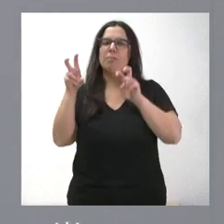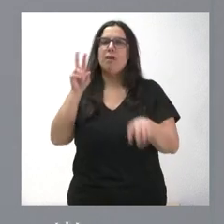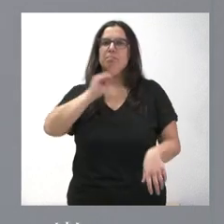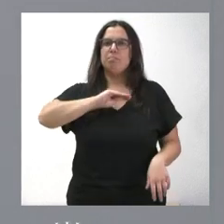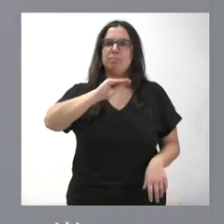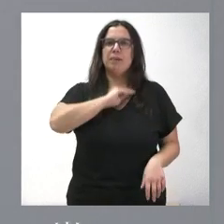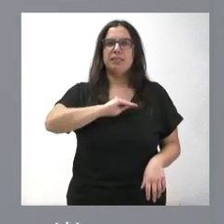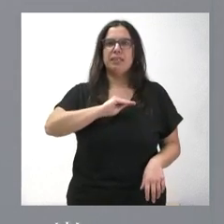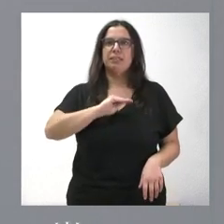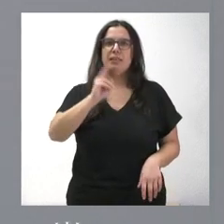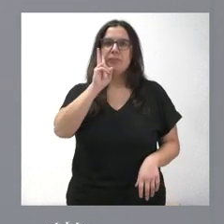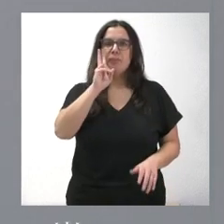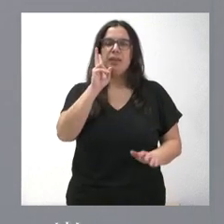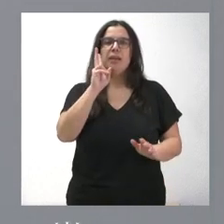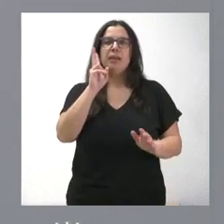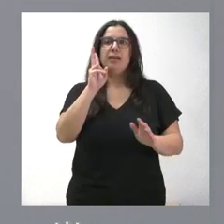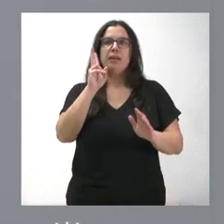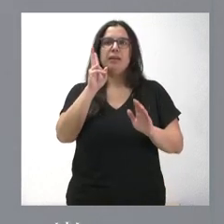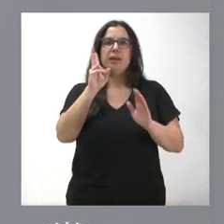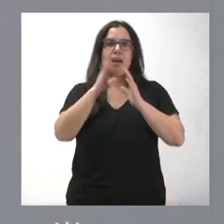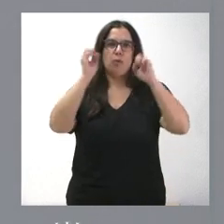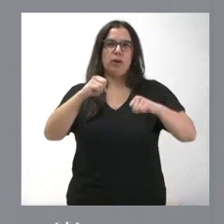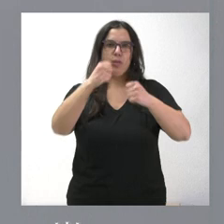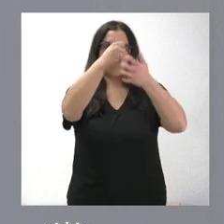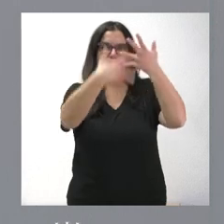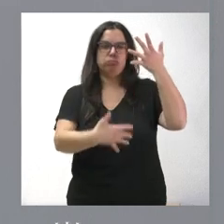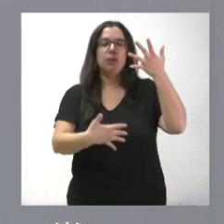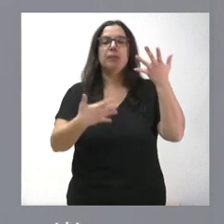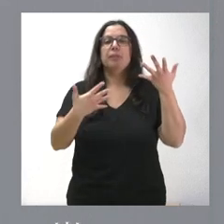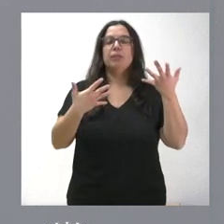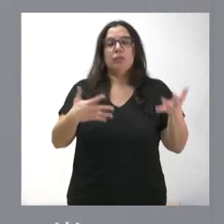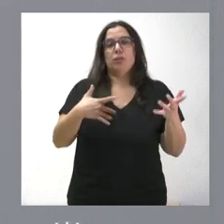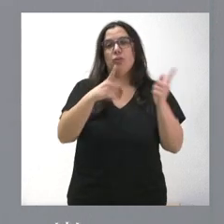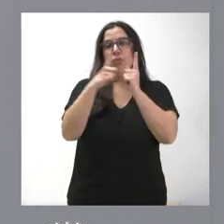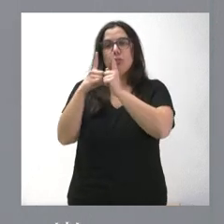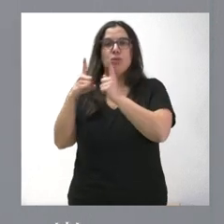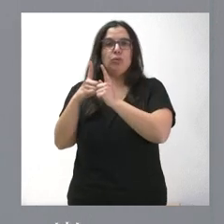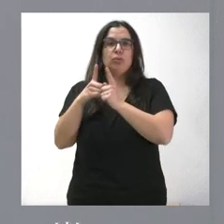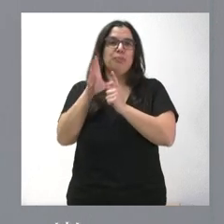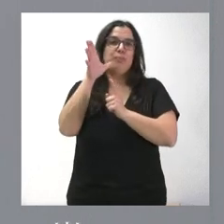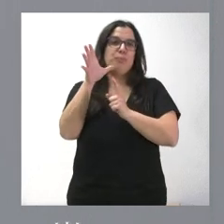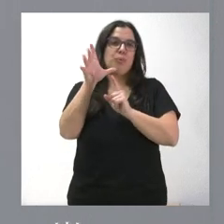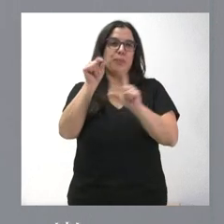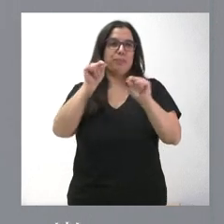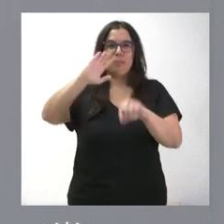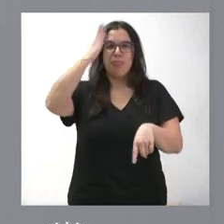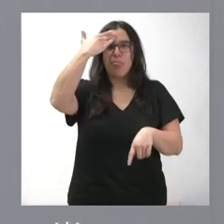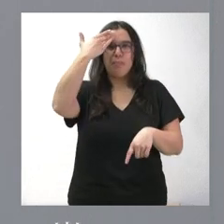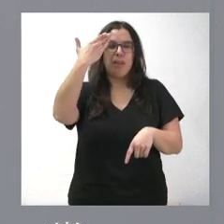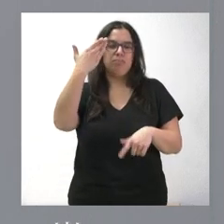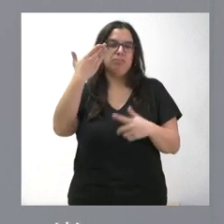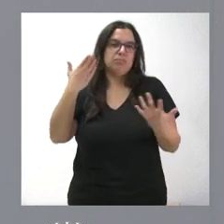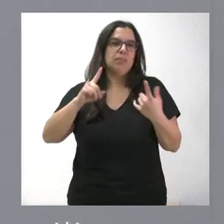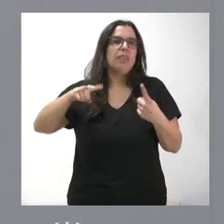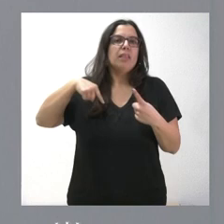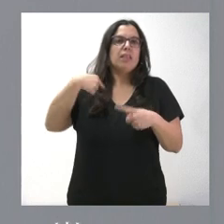ustedes en el orden de los acuerdos y, si quiera brevemente, por relatar los más principales de ellos y luego